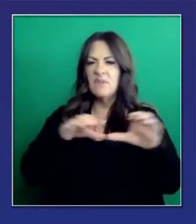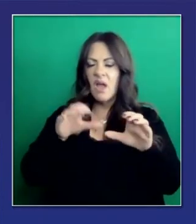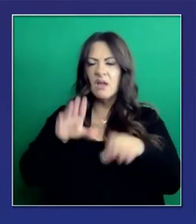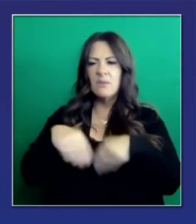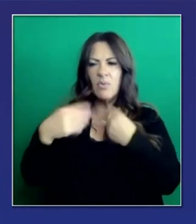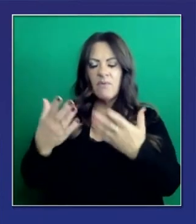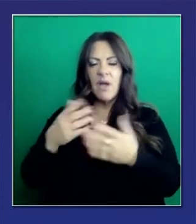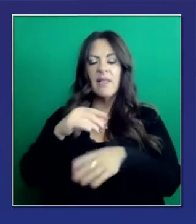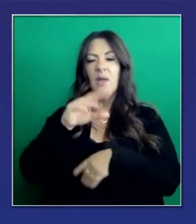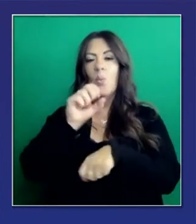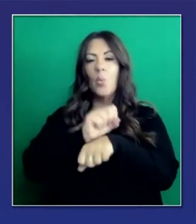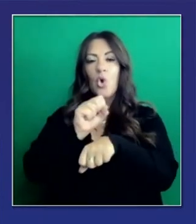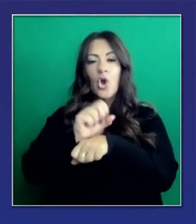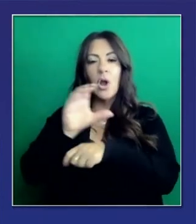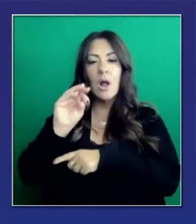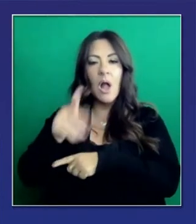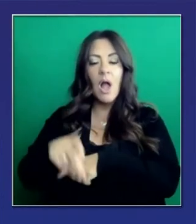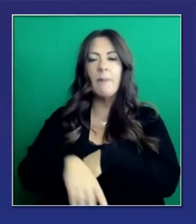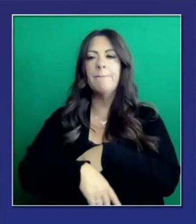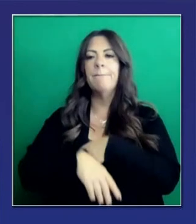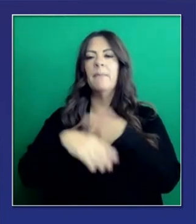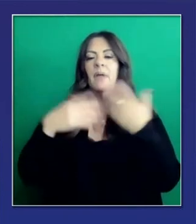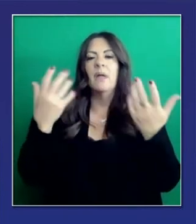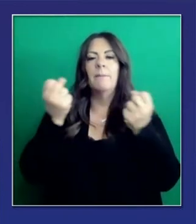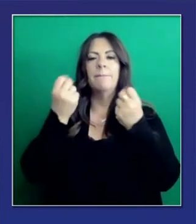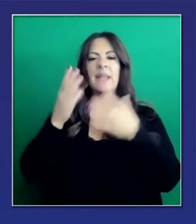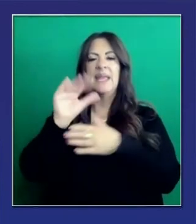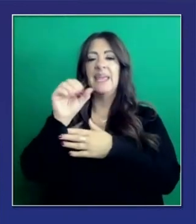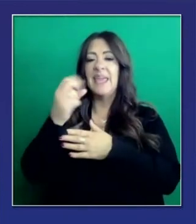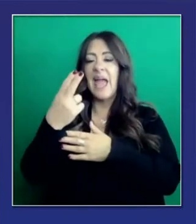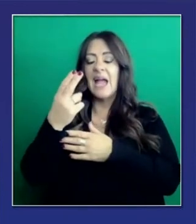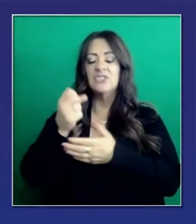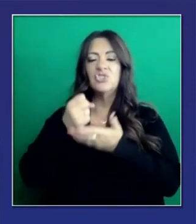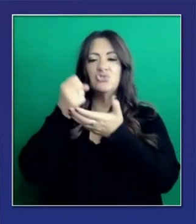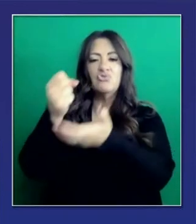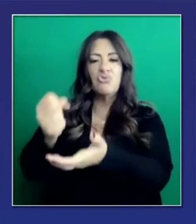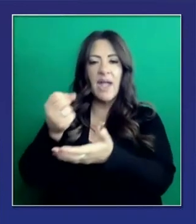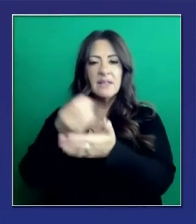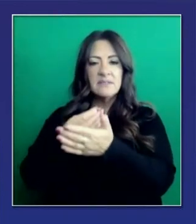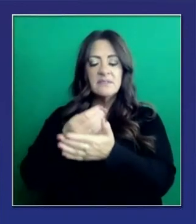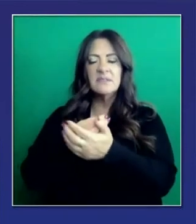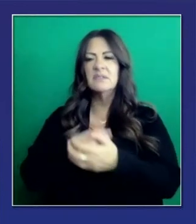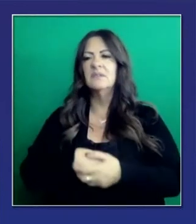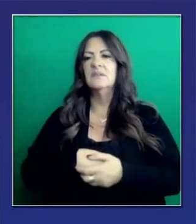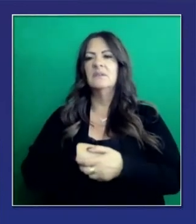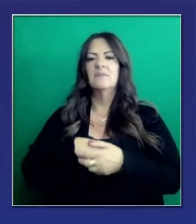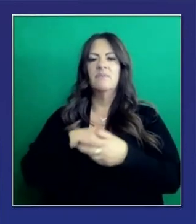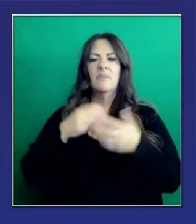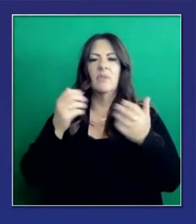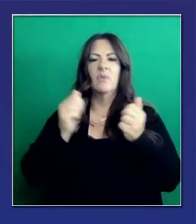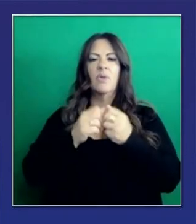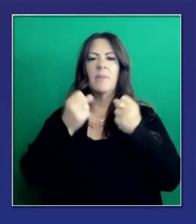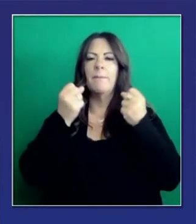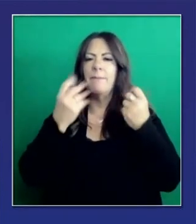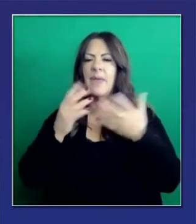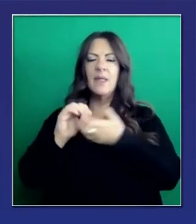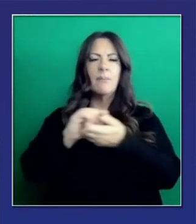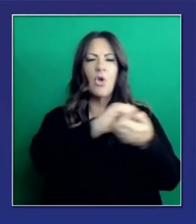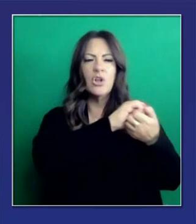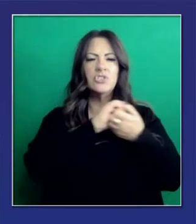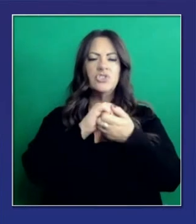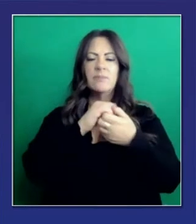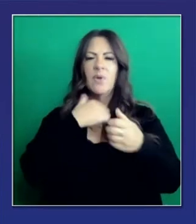trabajadores que tienen estas subvenciones en dinero en efectivo y todo el tipo de trabajo que hemos hecho con filantropía.